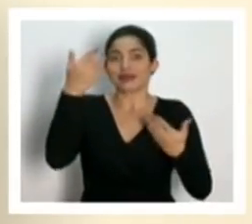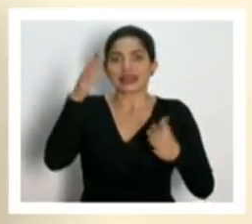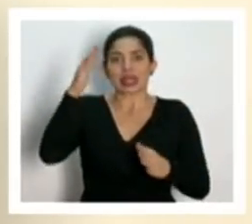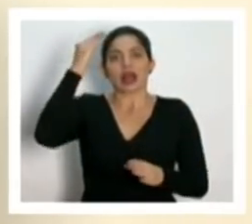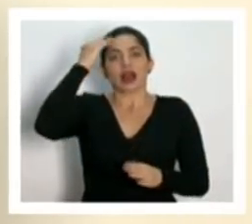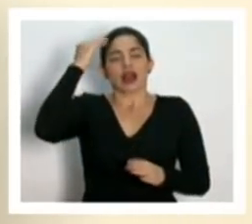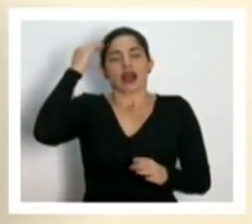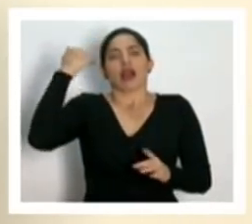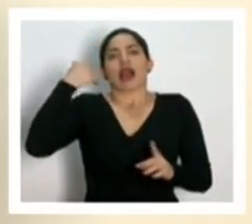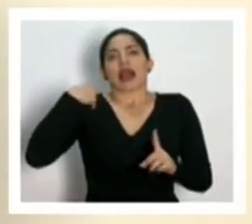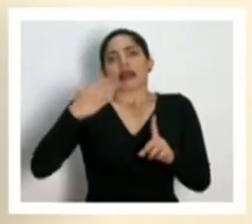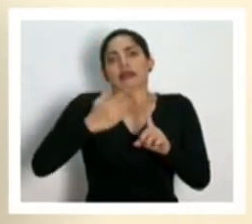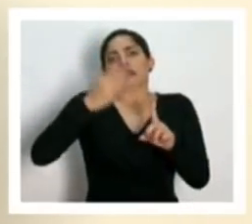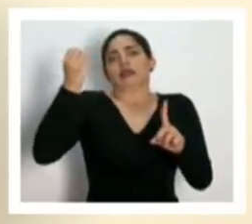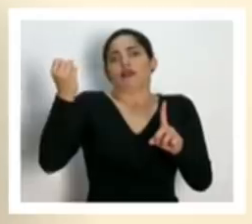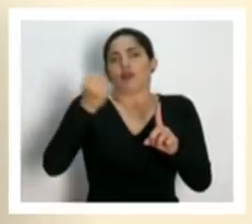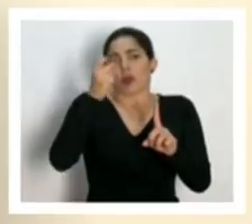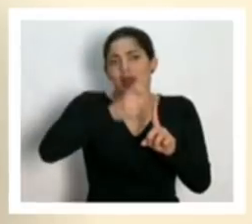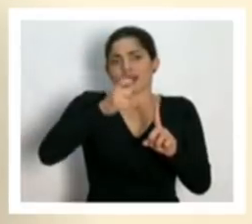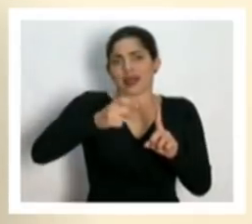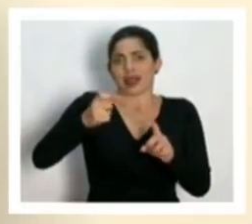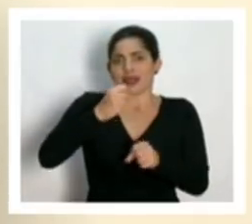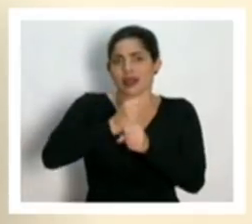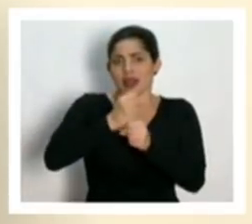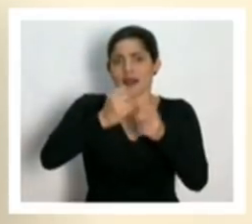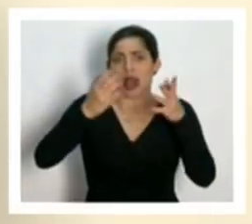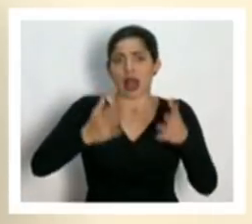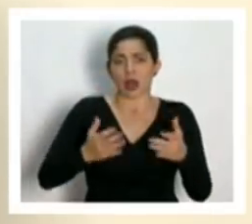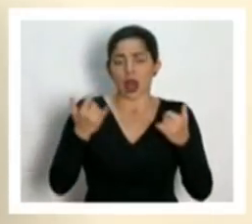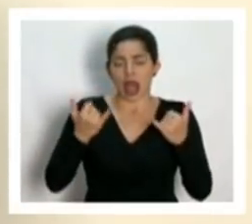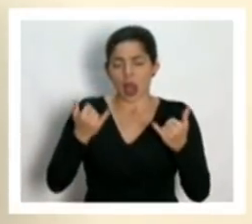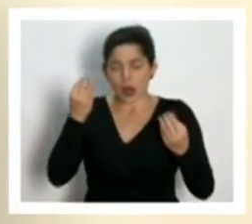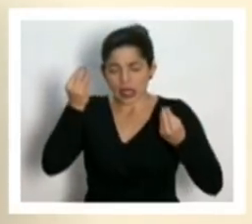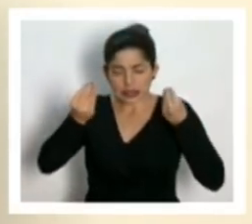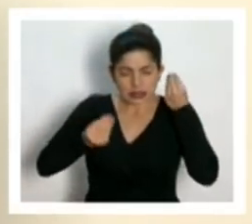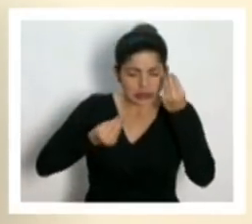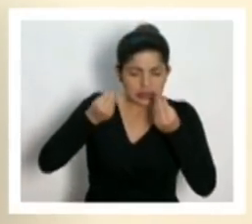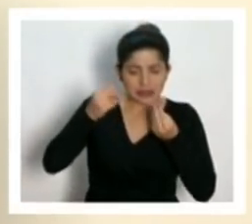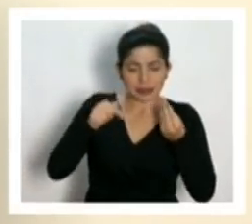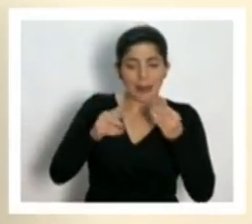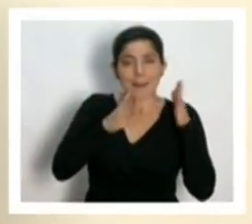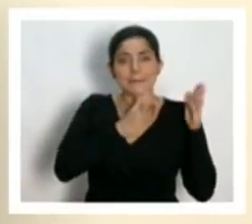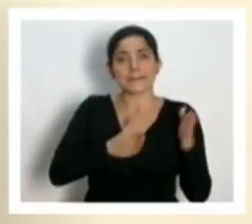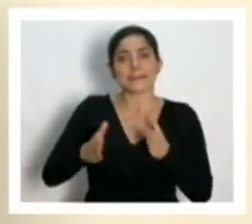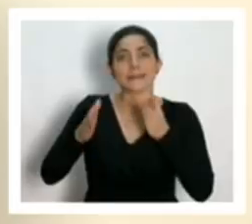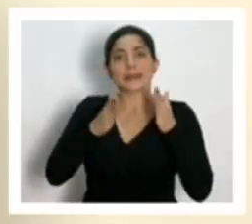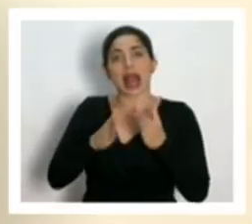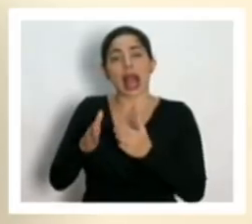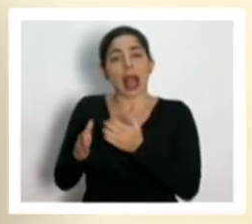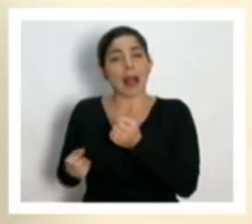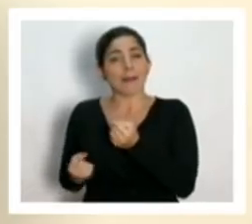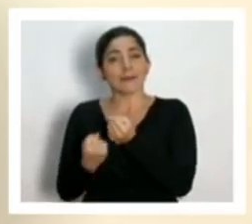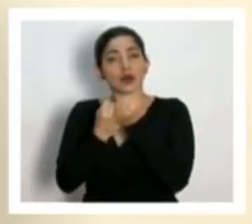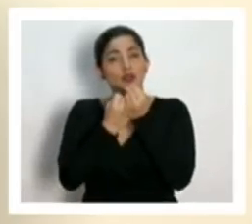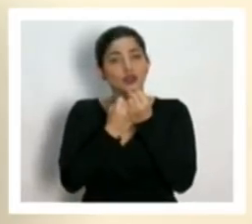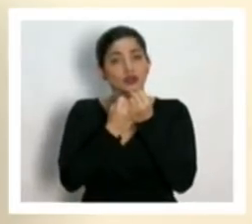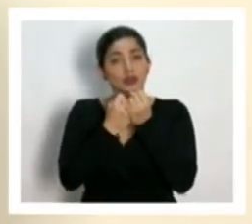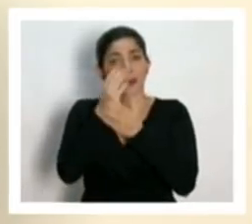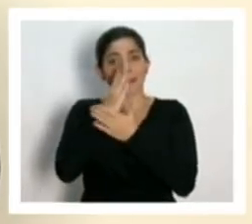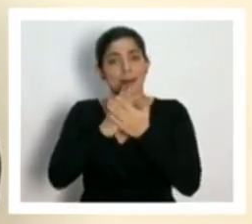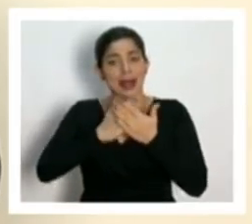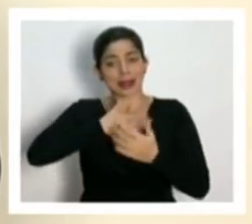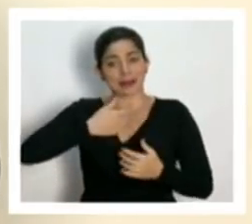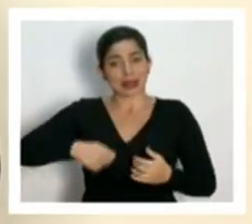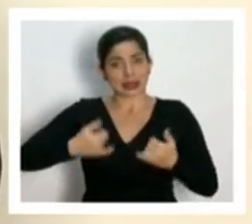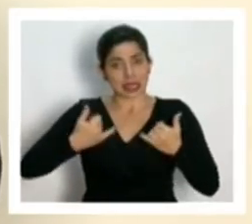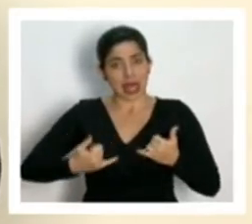afectación para estos trabajadores, están siendo considerados bajo los planes de apoyo que el Poder Ejecutivo está